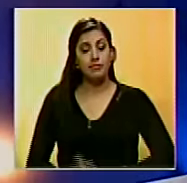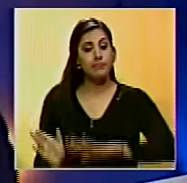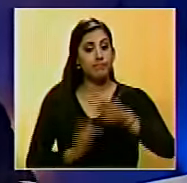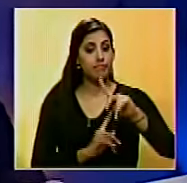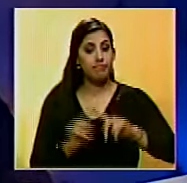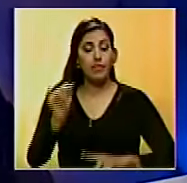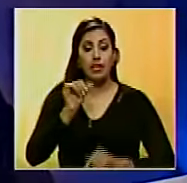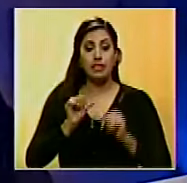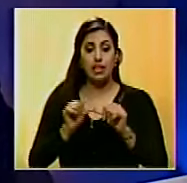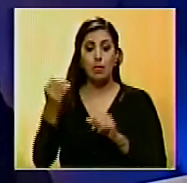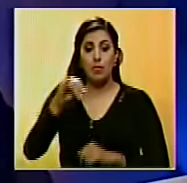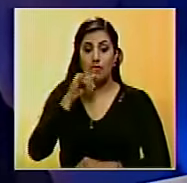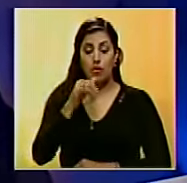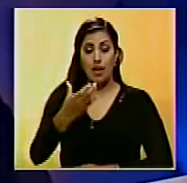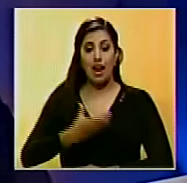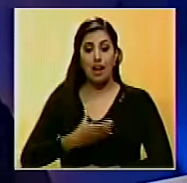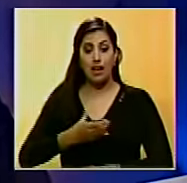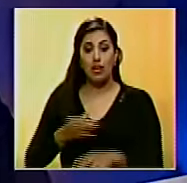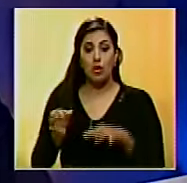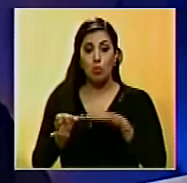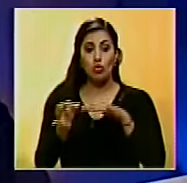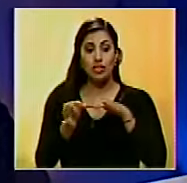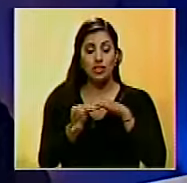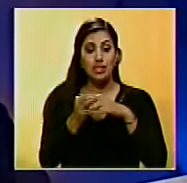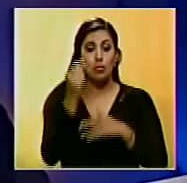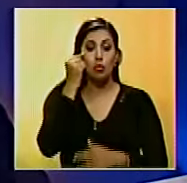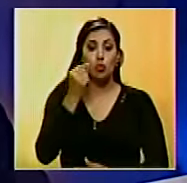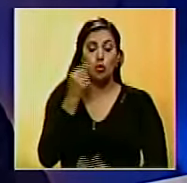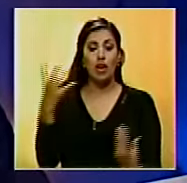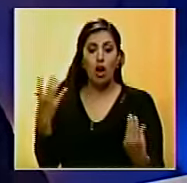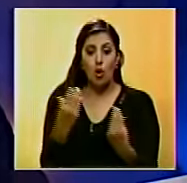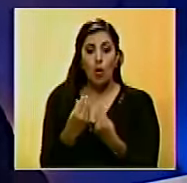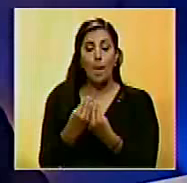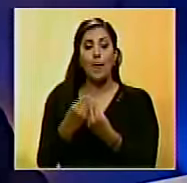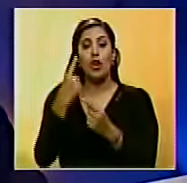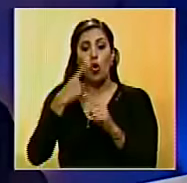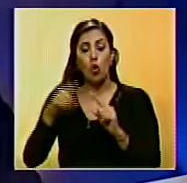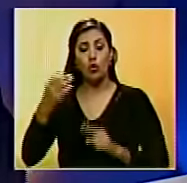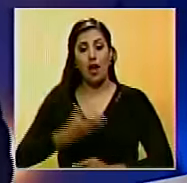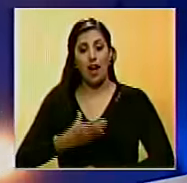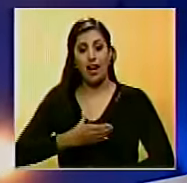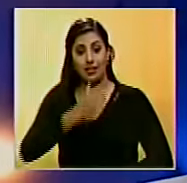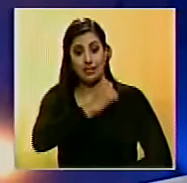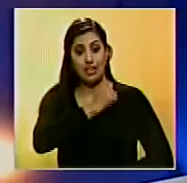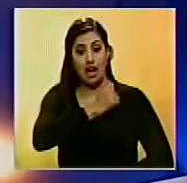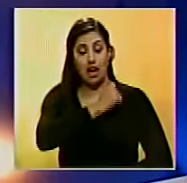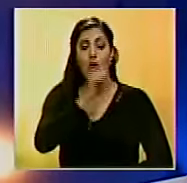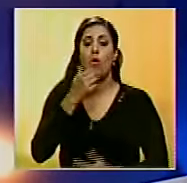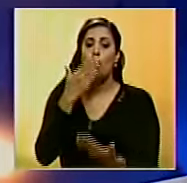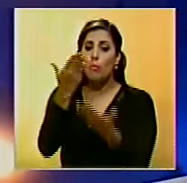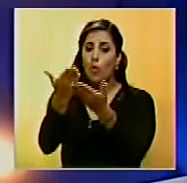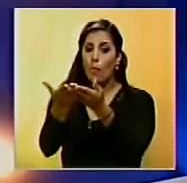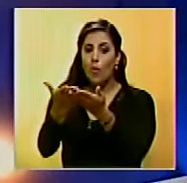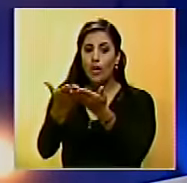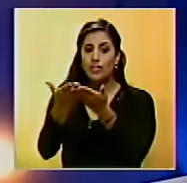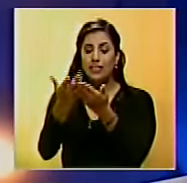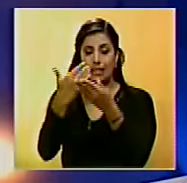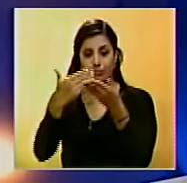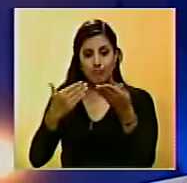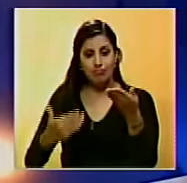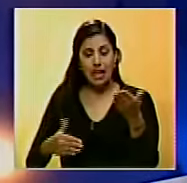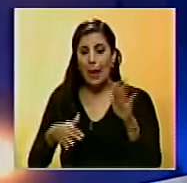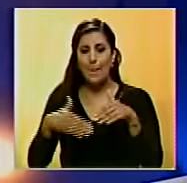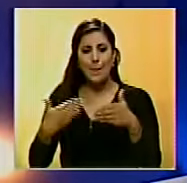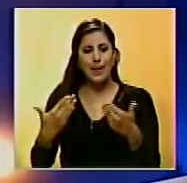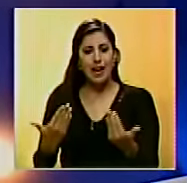Continuando con más información, el alcalde del municipio Sucre, Carlos Ocariz, acompañado por el alcalde de Chacao, Ramón Muchacho, presentó una serie de propuestas